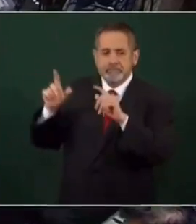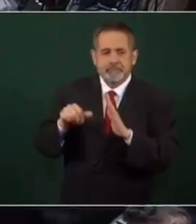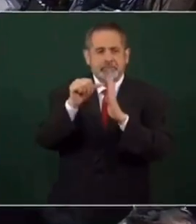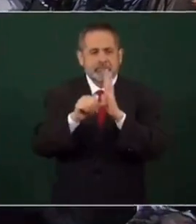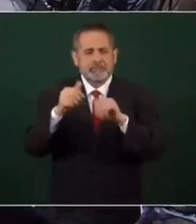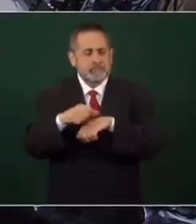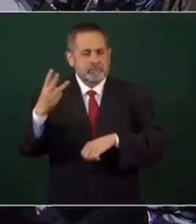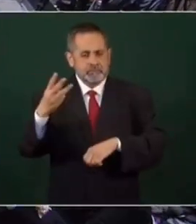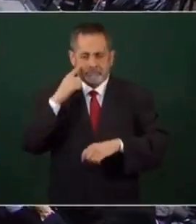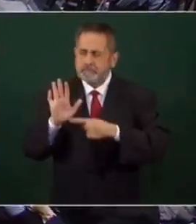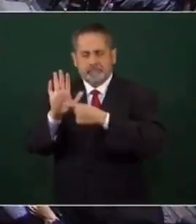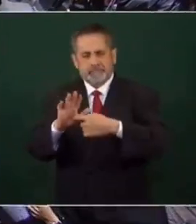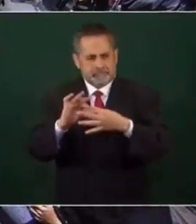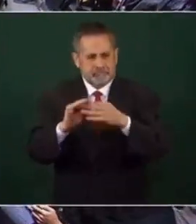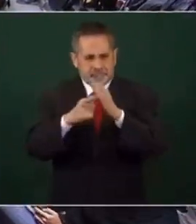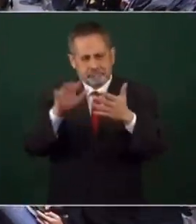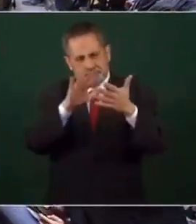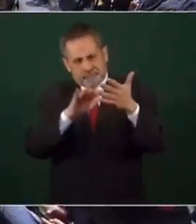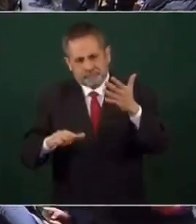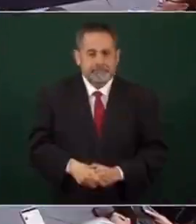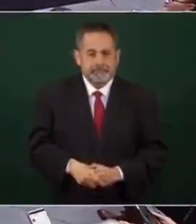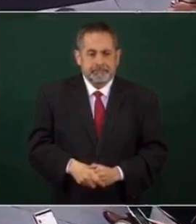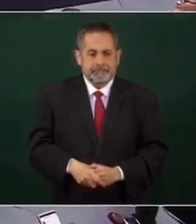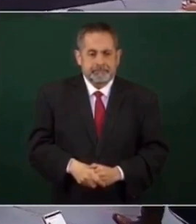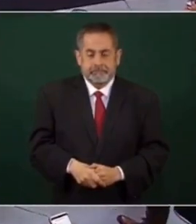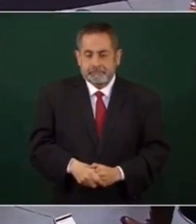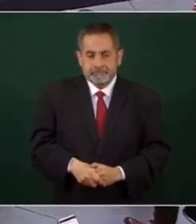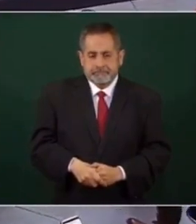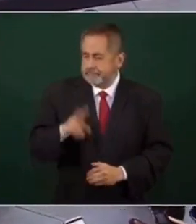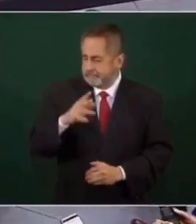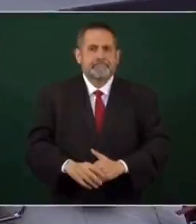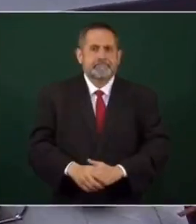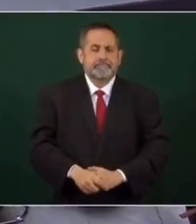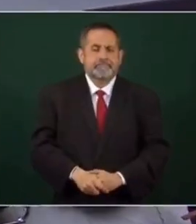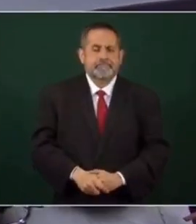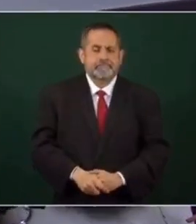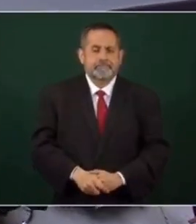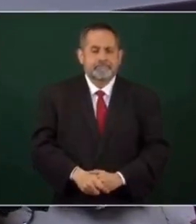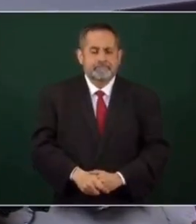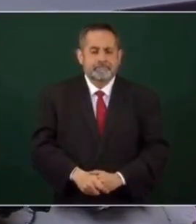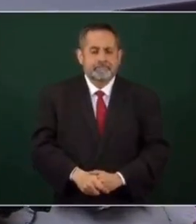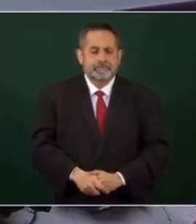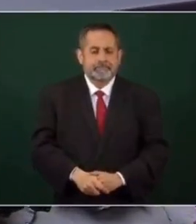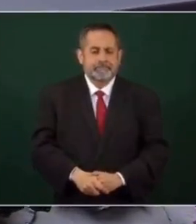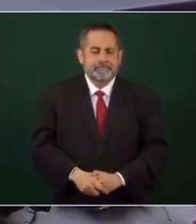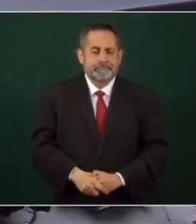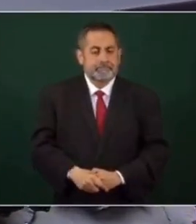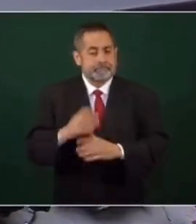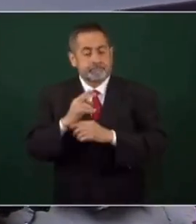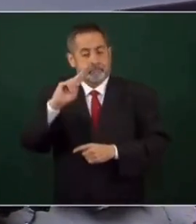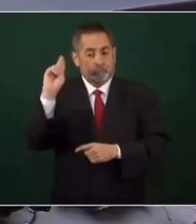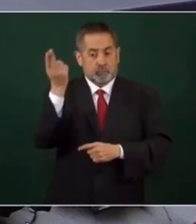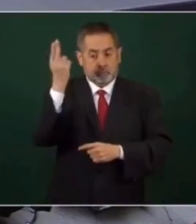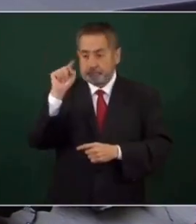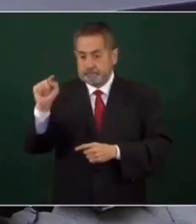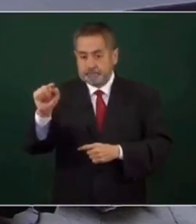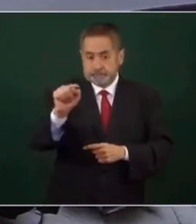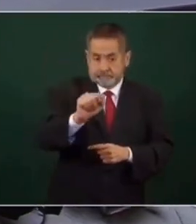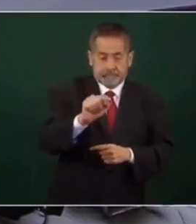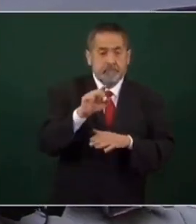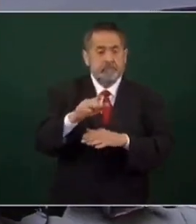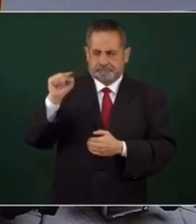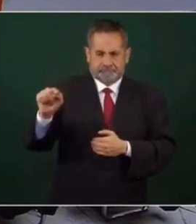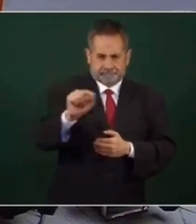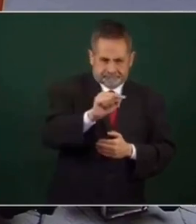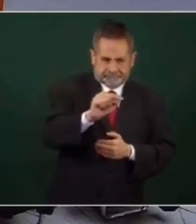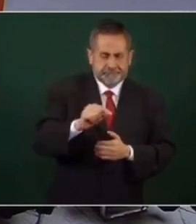artículo tercero. Vamos a leerles el artículo. Está pena leerles el artículo. Las universidades y las demás instituciones de educación